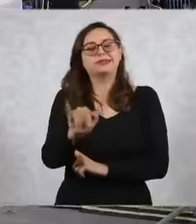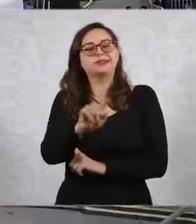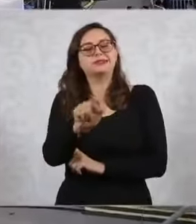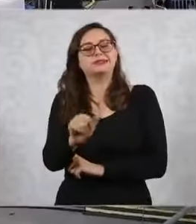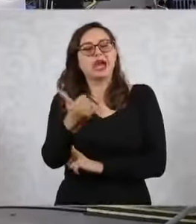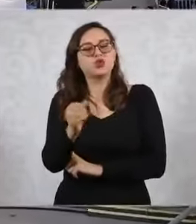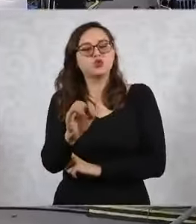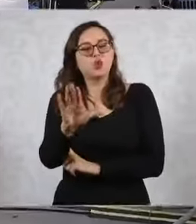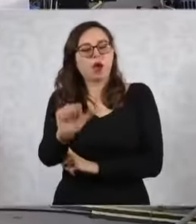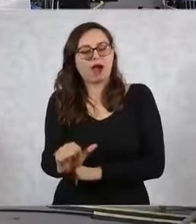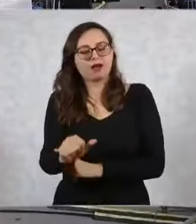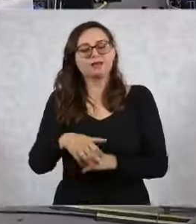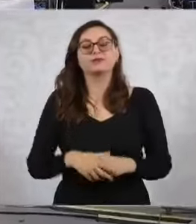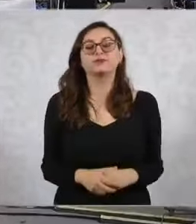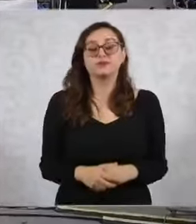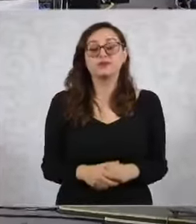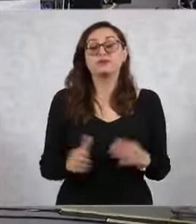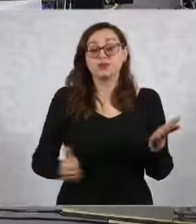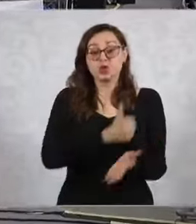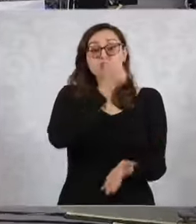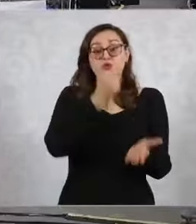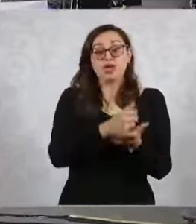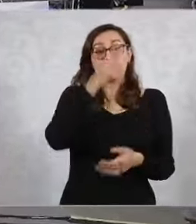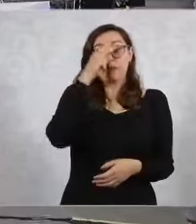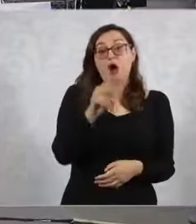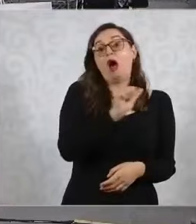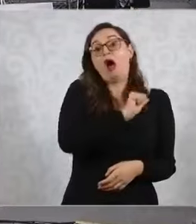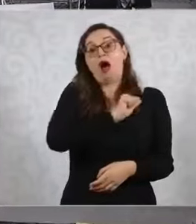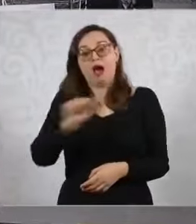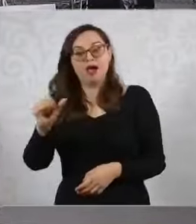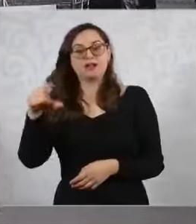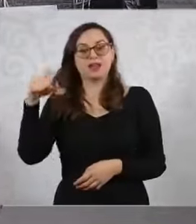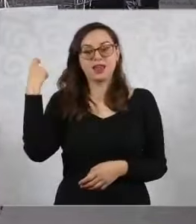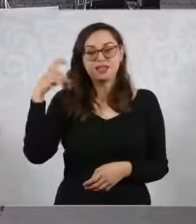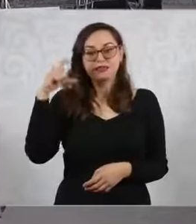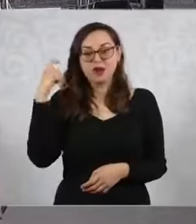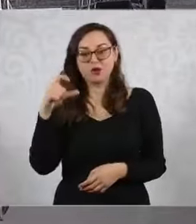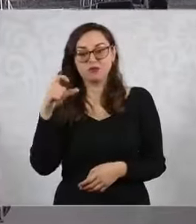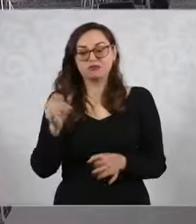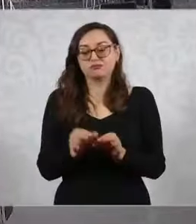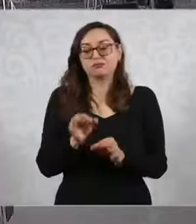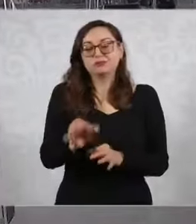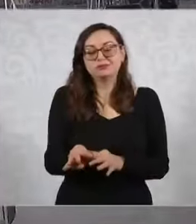También Ciudad de México-Querétaro, pasando por el Estado de México.